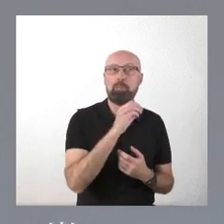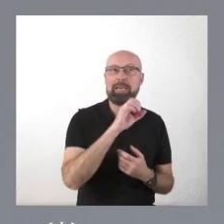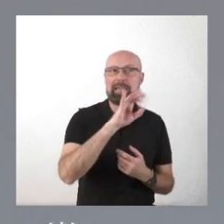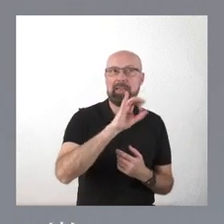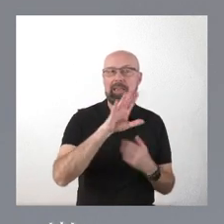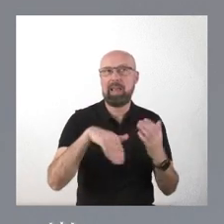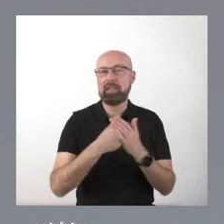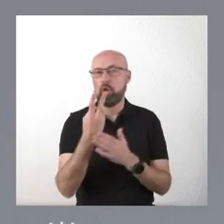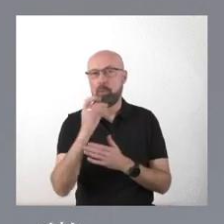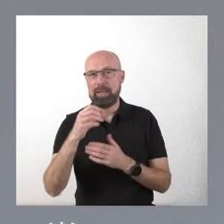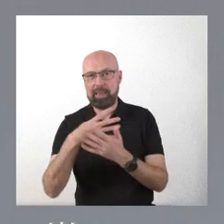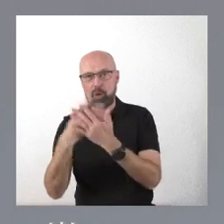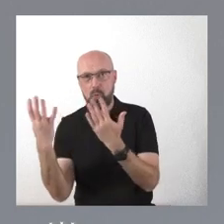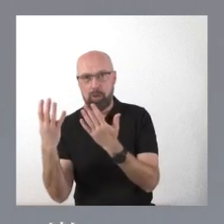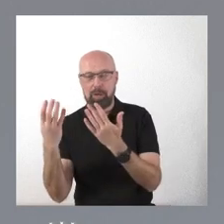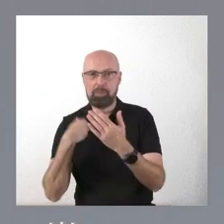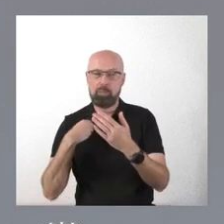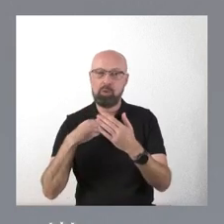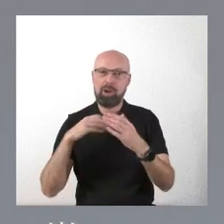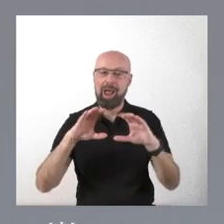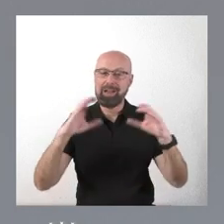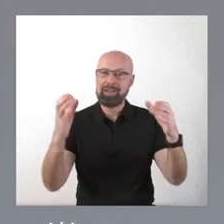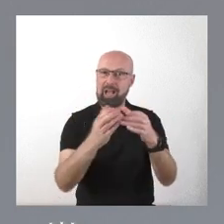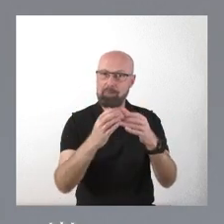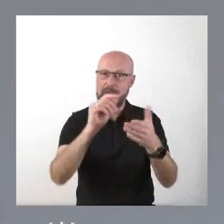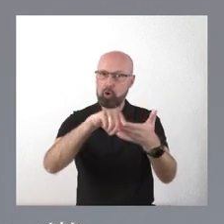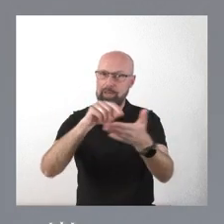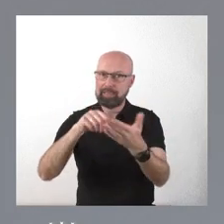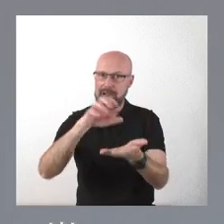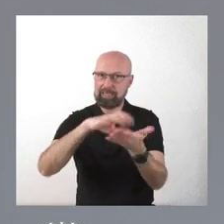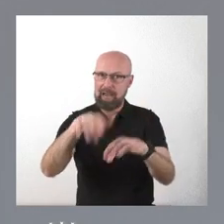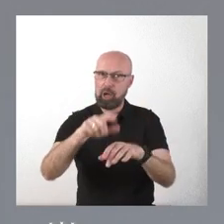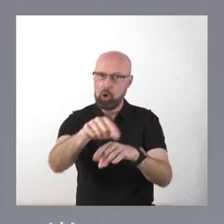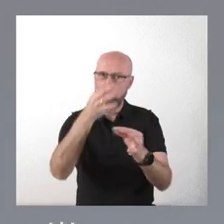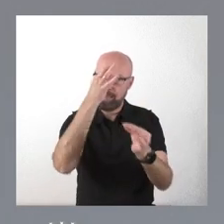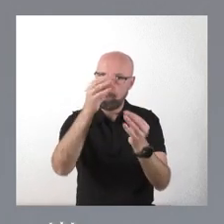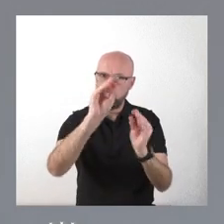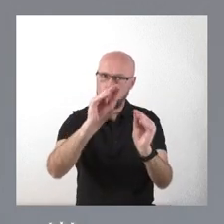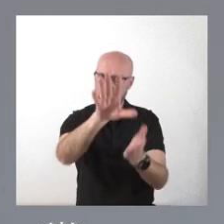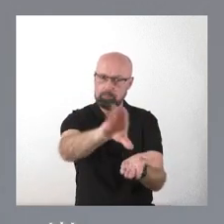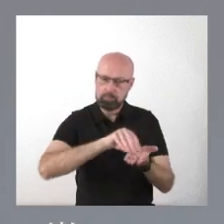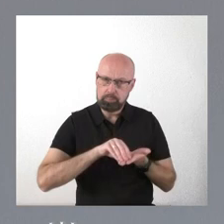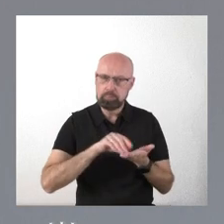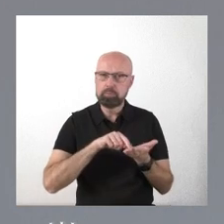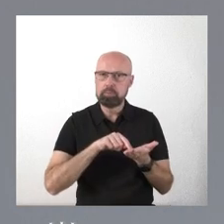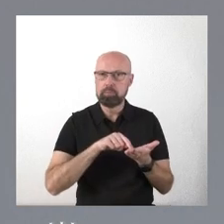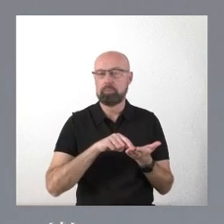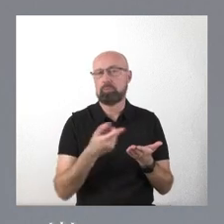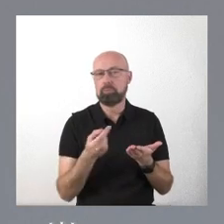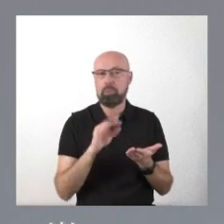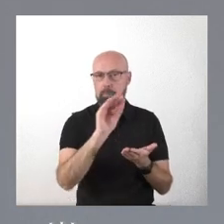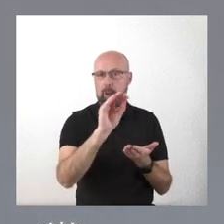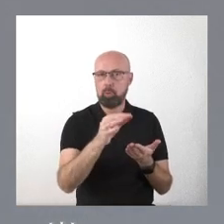que aporta la Cámara de Contratistas de Castilla y León, siempre hay que preguntar a quien te puede dar datos